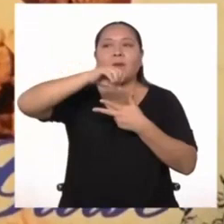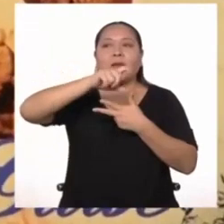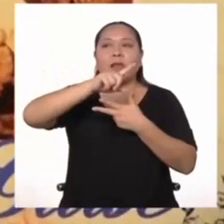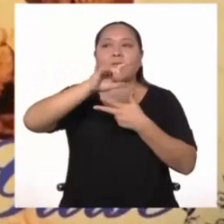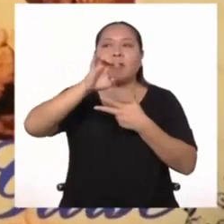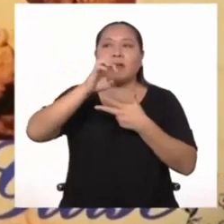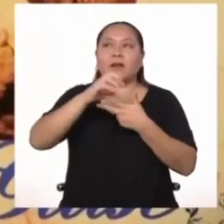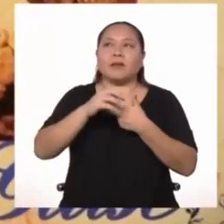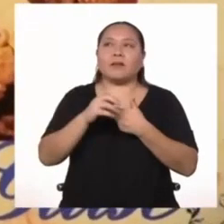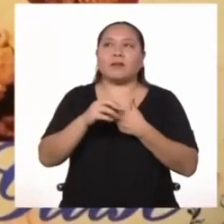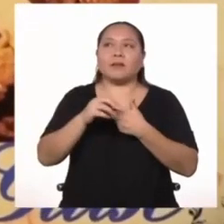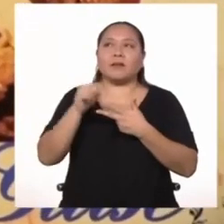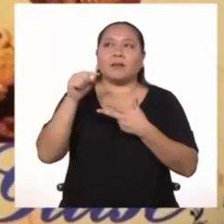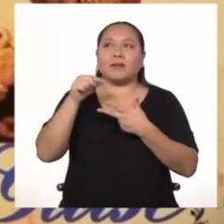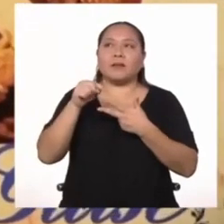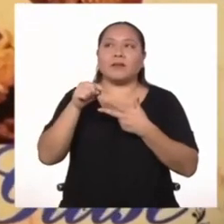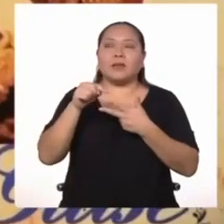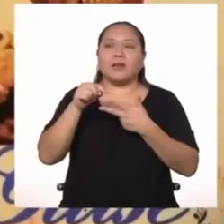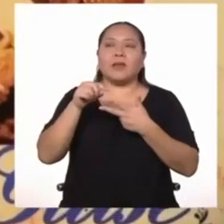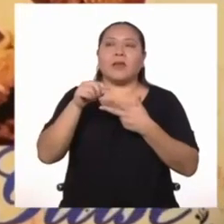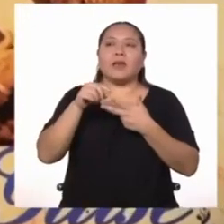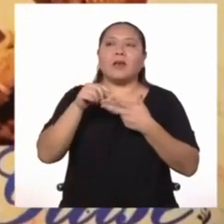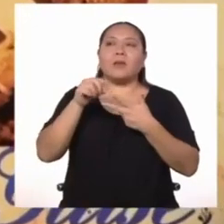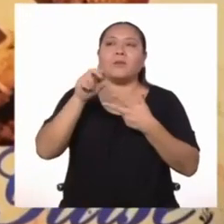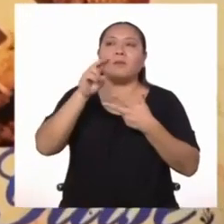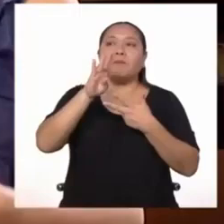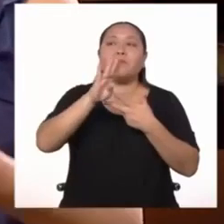y Guillermo Miller.